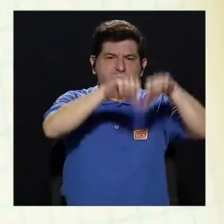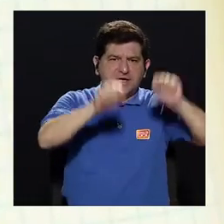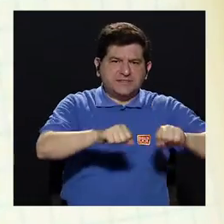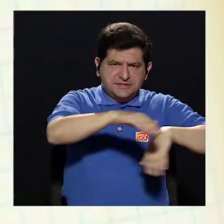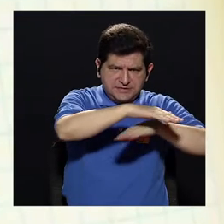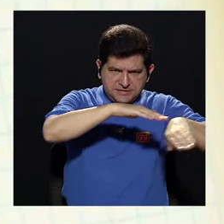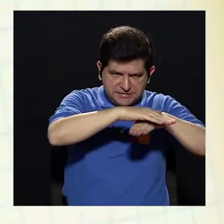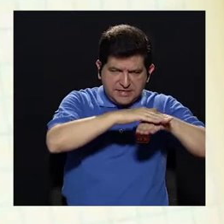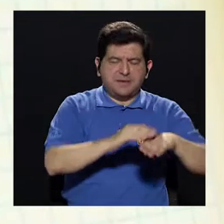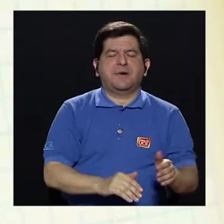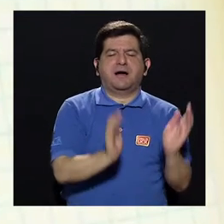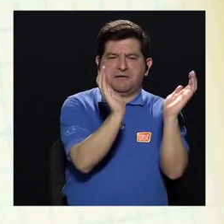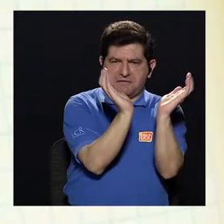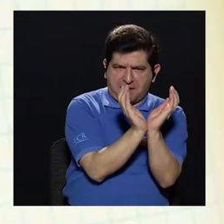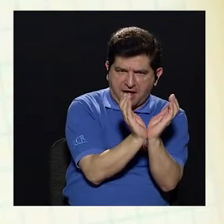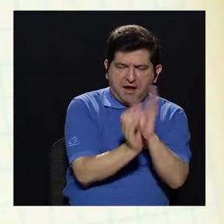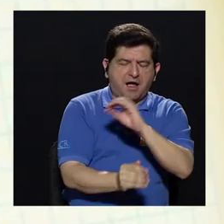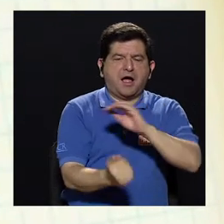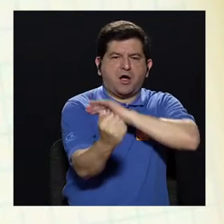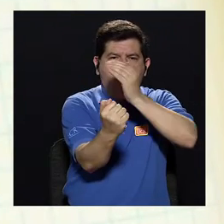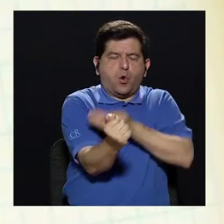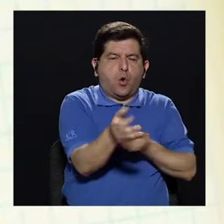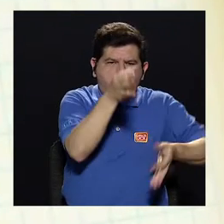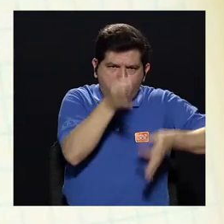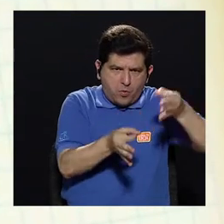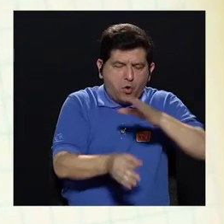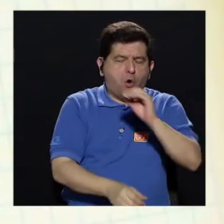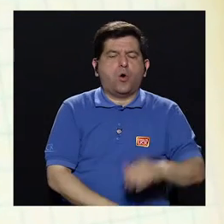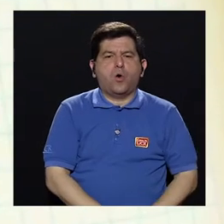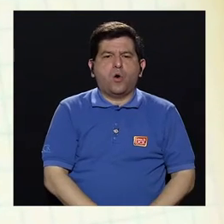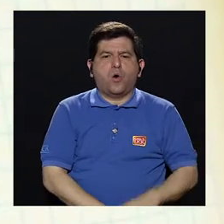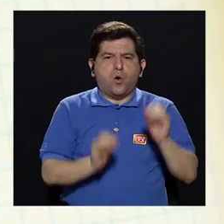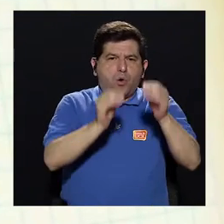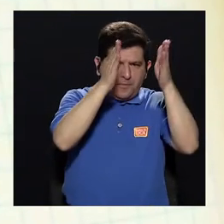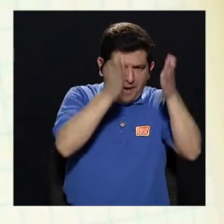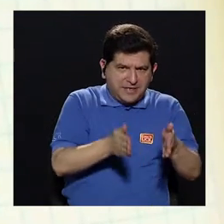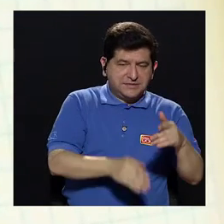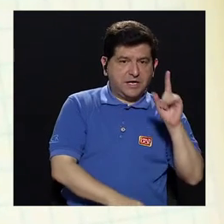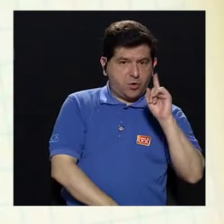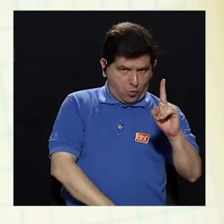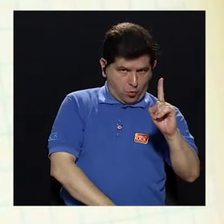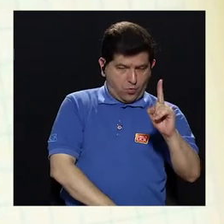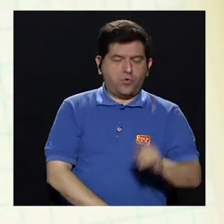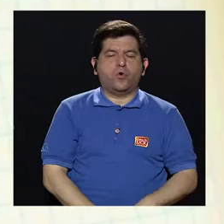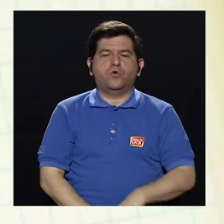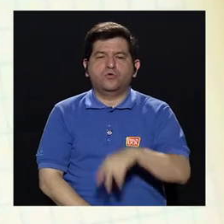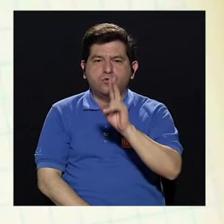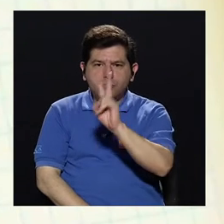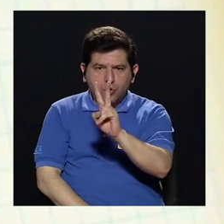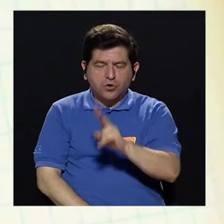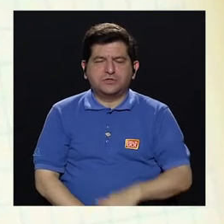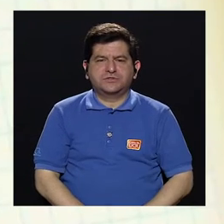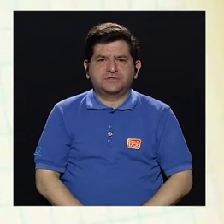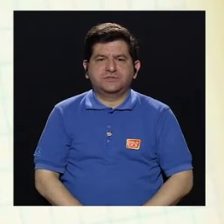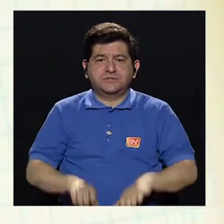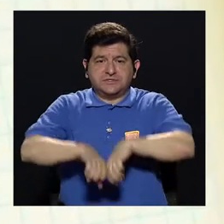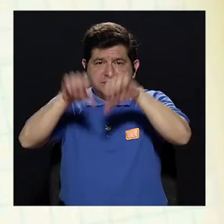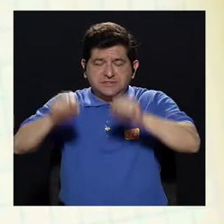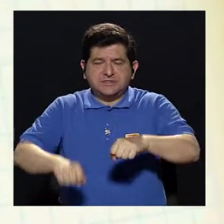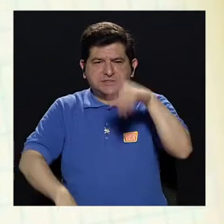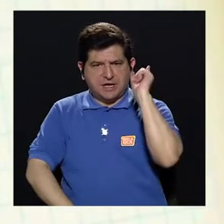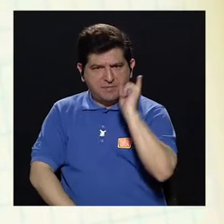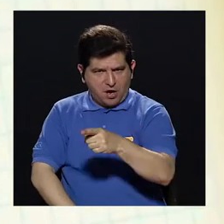básico, como la caja o el Poder Judicial o el Magisterio, pilar uno. Pilar dos, régimen